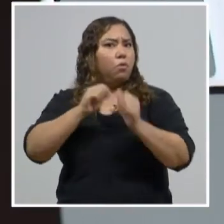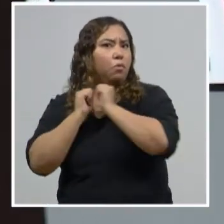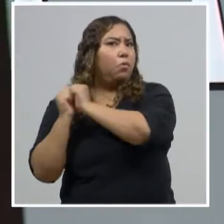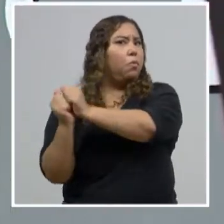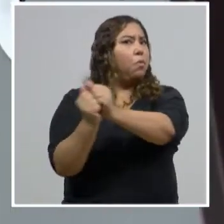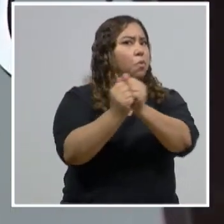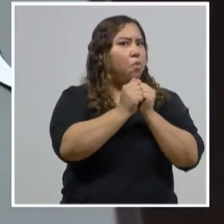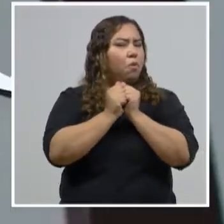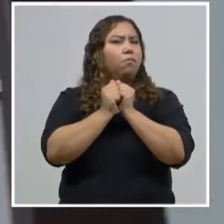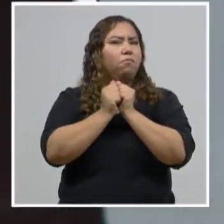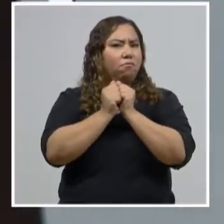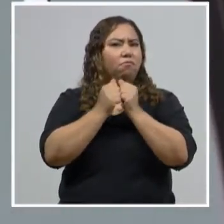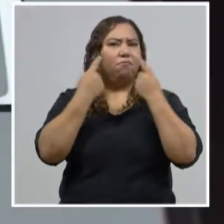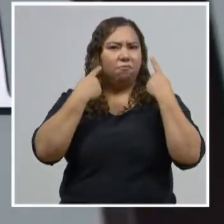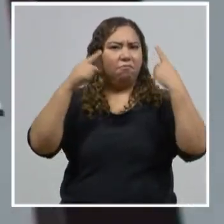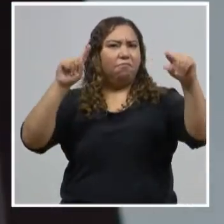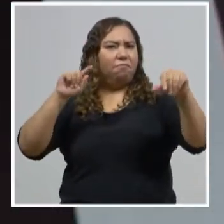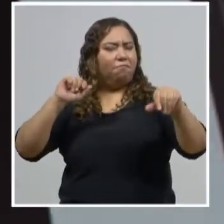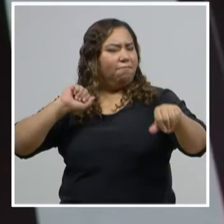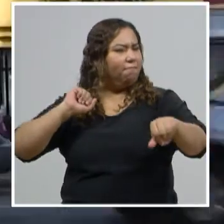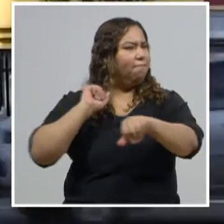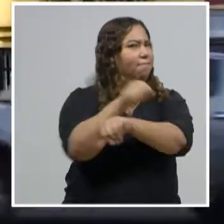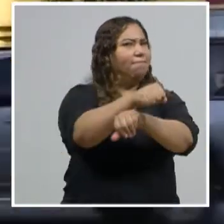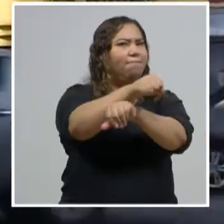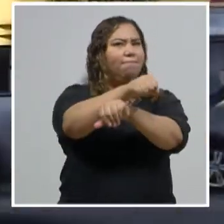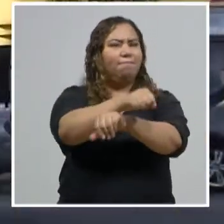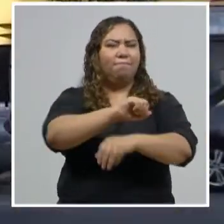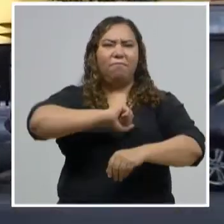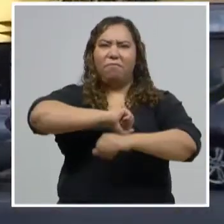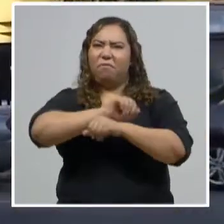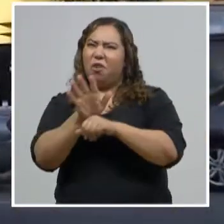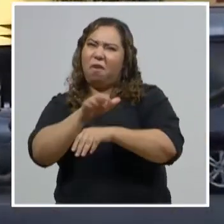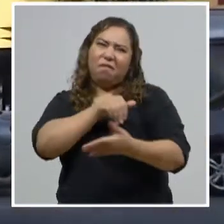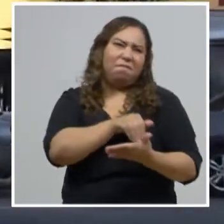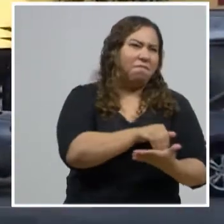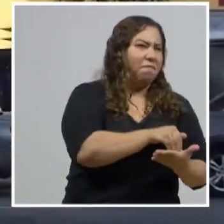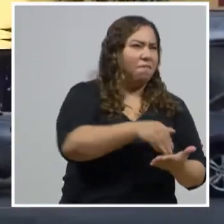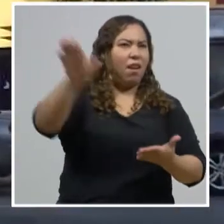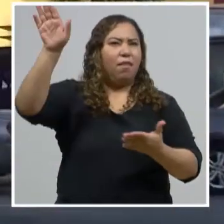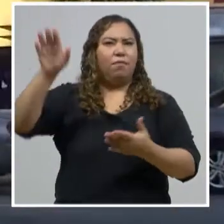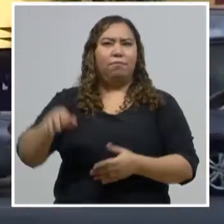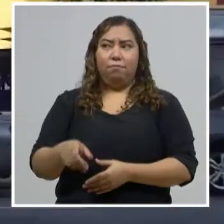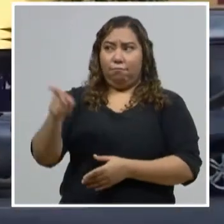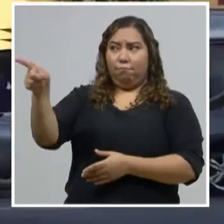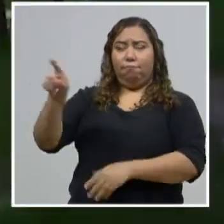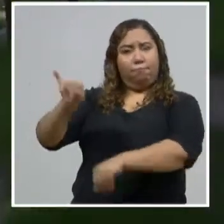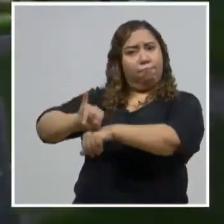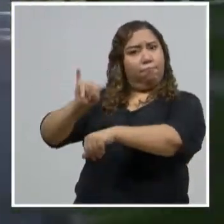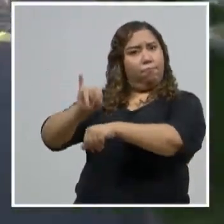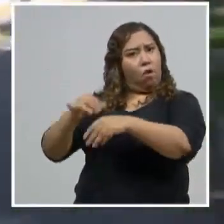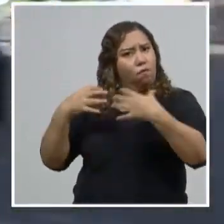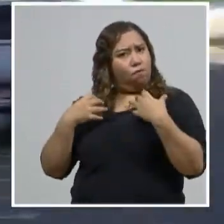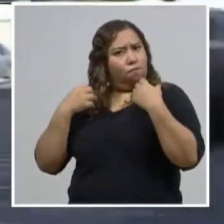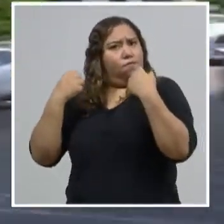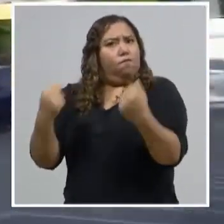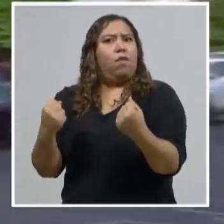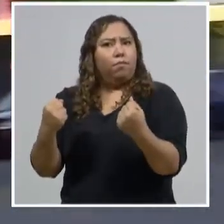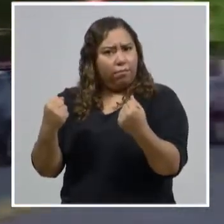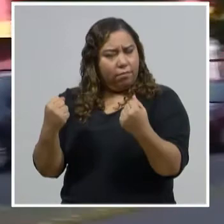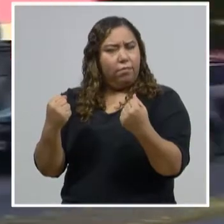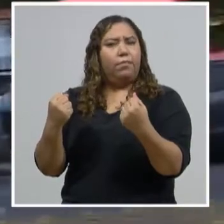vamos a lograr. Aquí hay una muestra de una iglesia fuerte, pujante y también velando